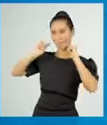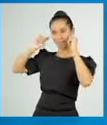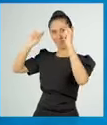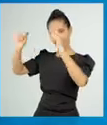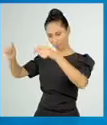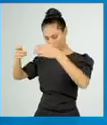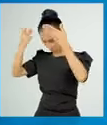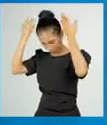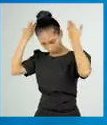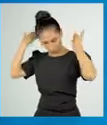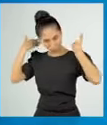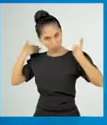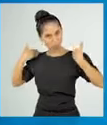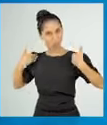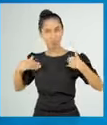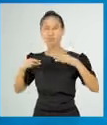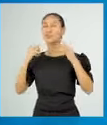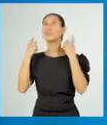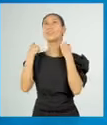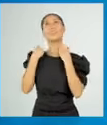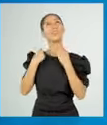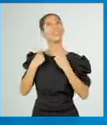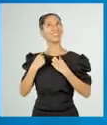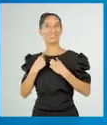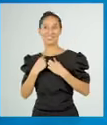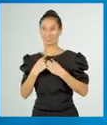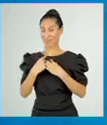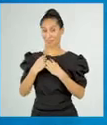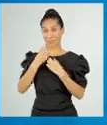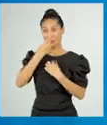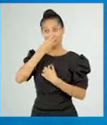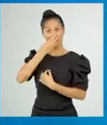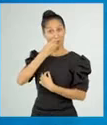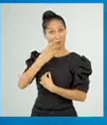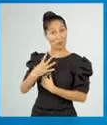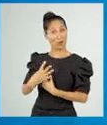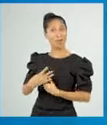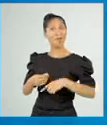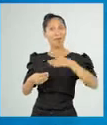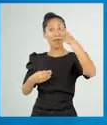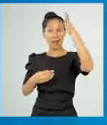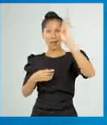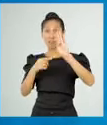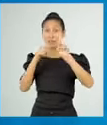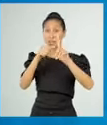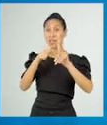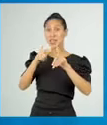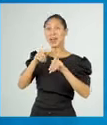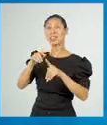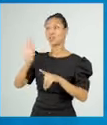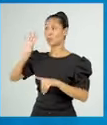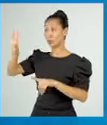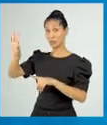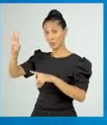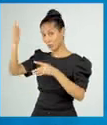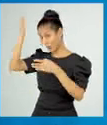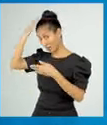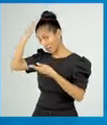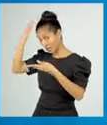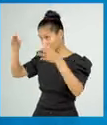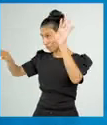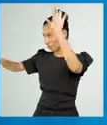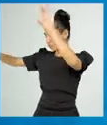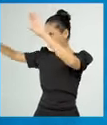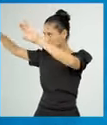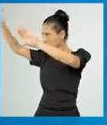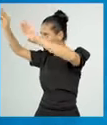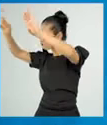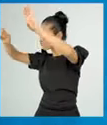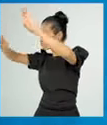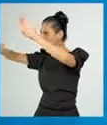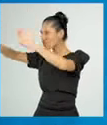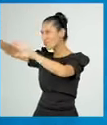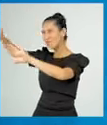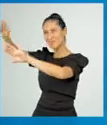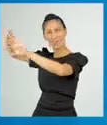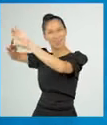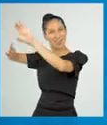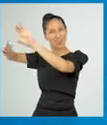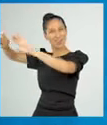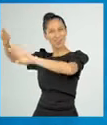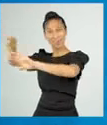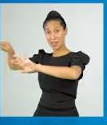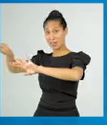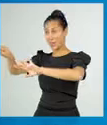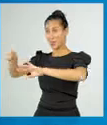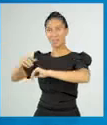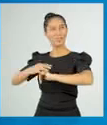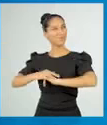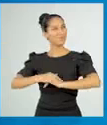preciosas. La diosa Prodita derramó sobre su cabeza las más encantadoras virtudes femeninas, en tanto que las